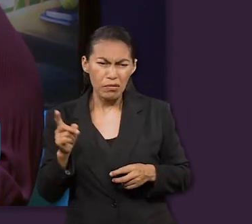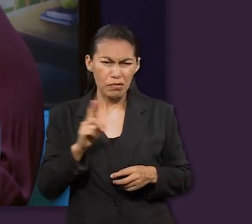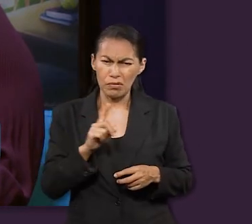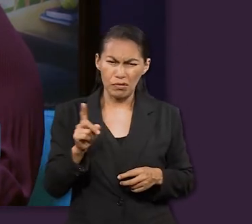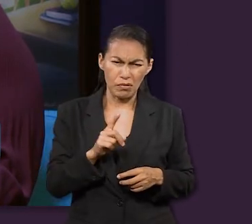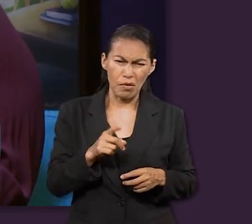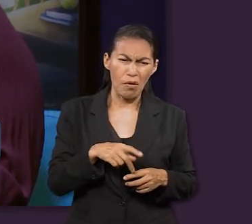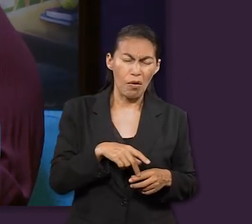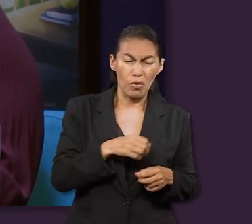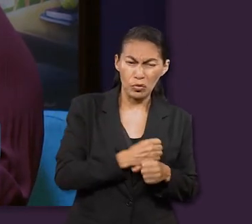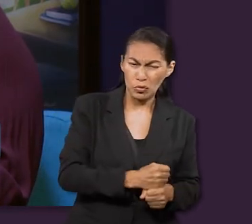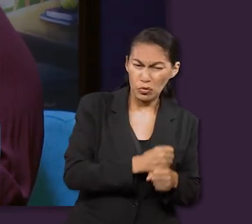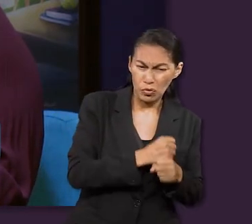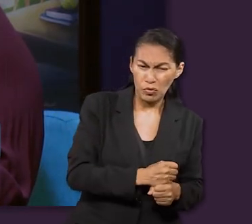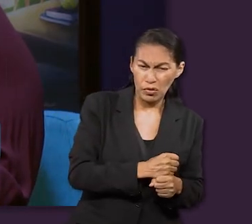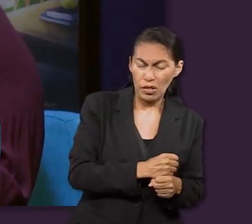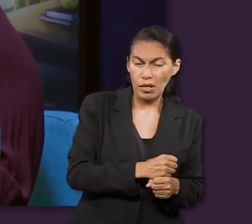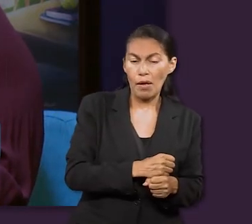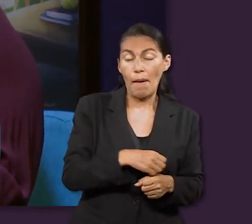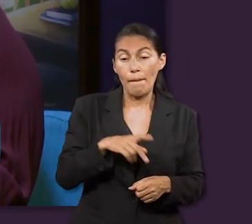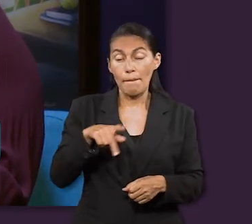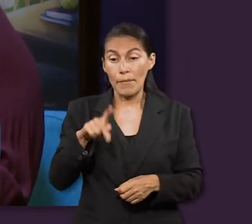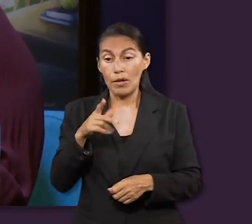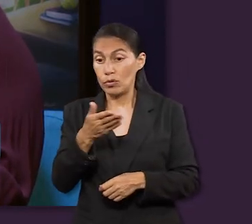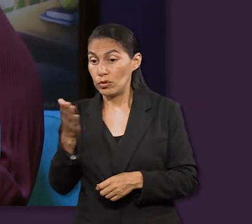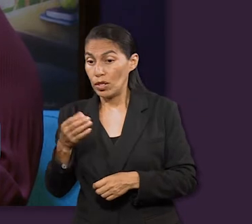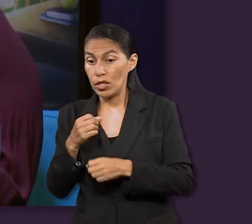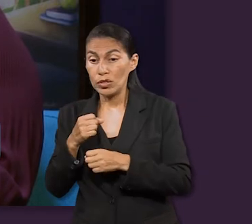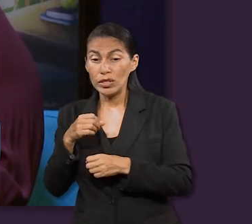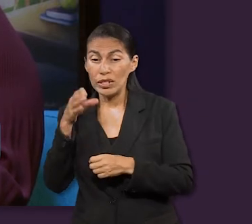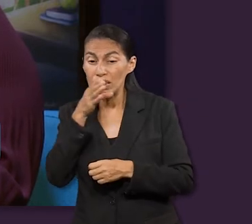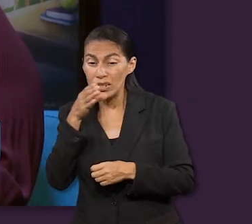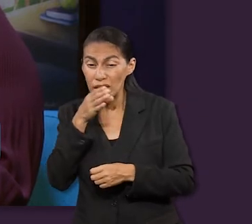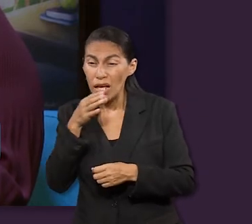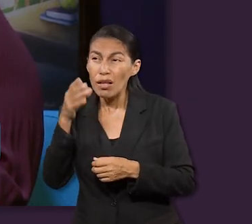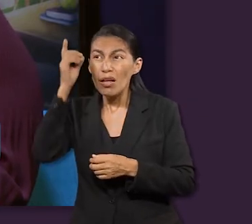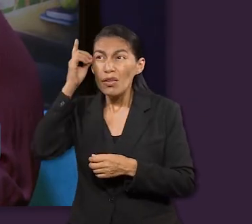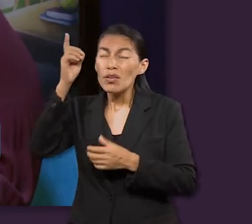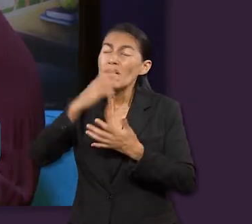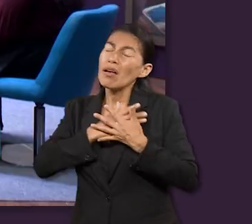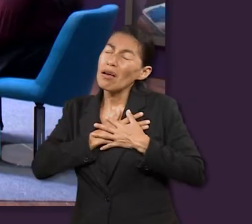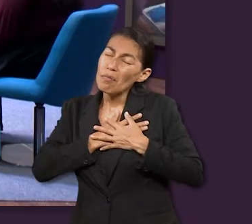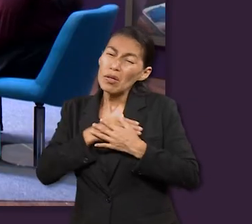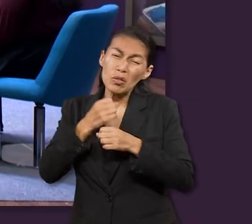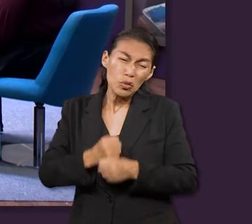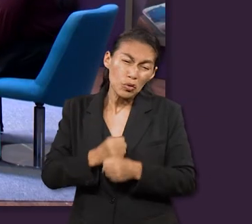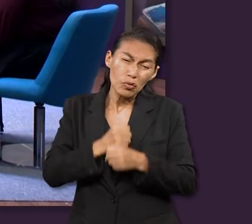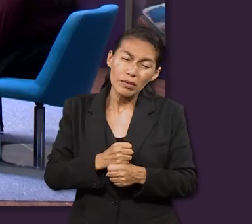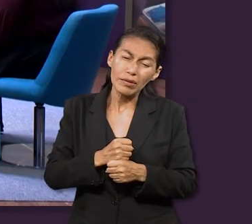ajeno. Pero si alguno padece como cristiano, no se avergüence, sino glorifique a Dios por ello.